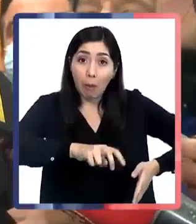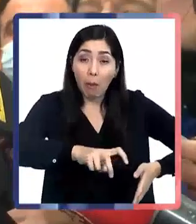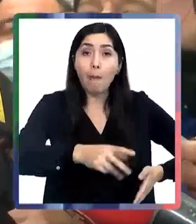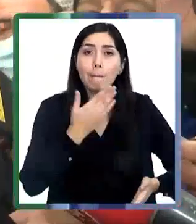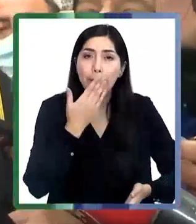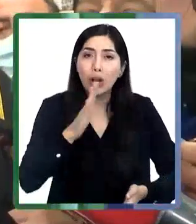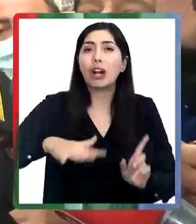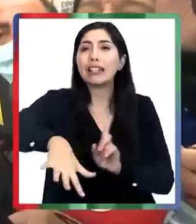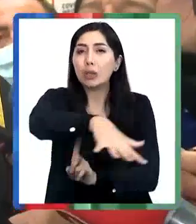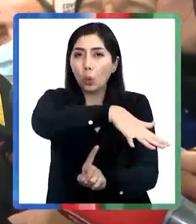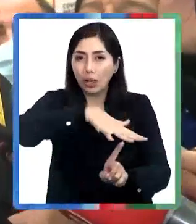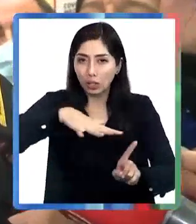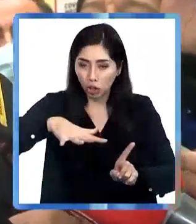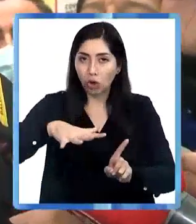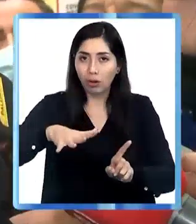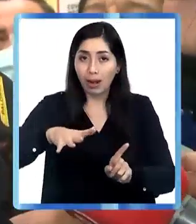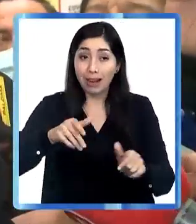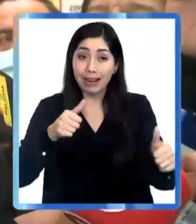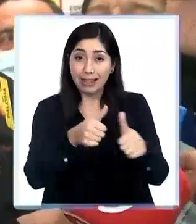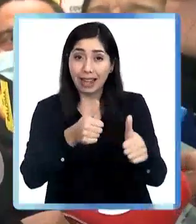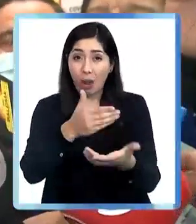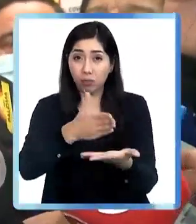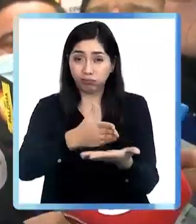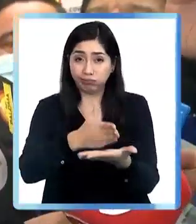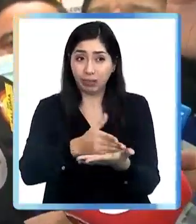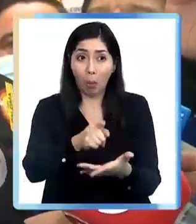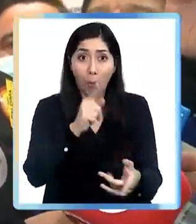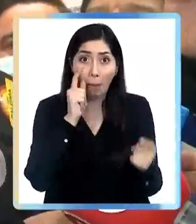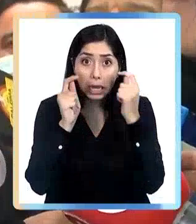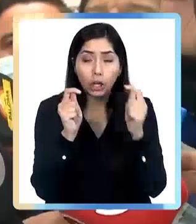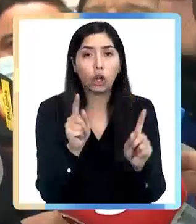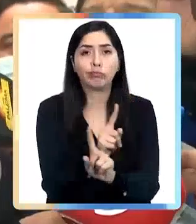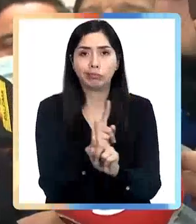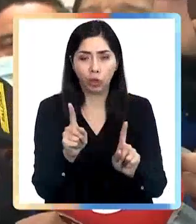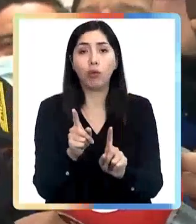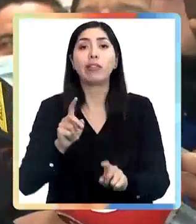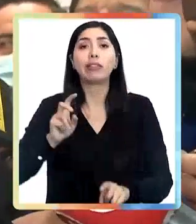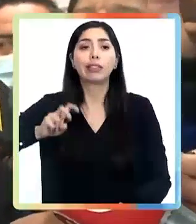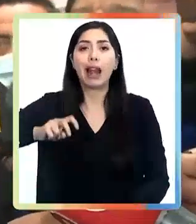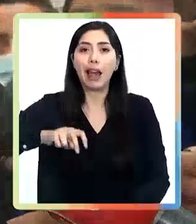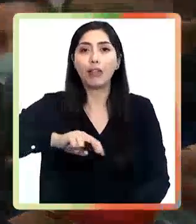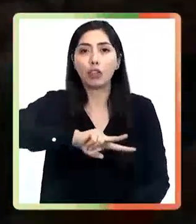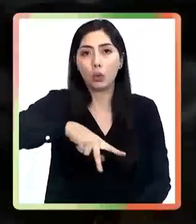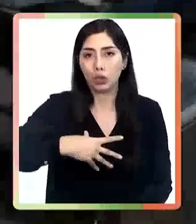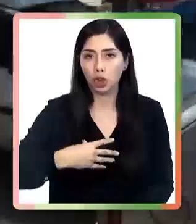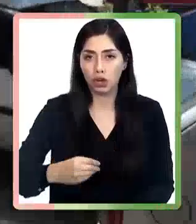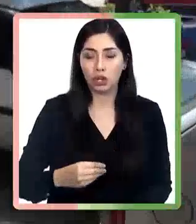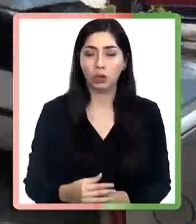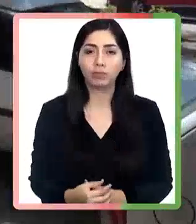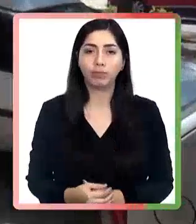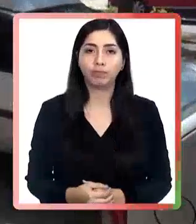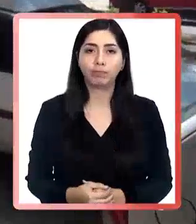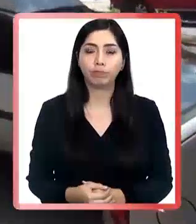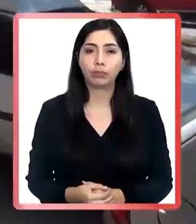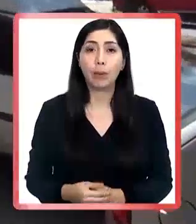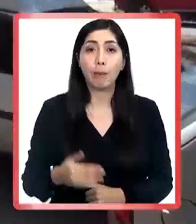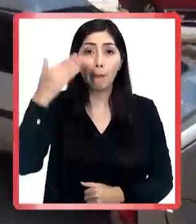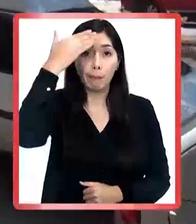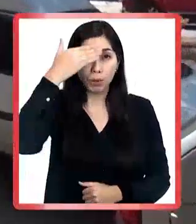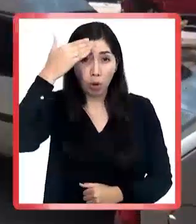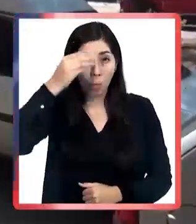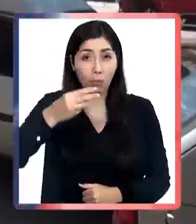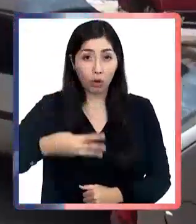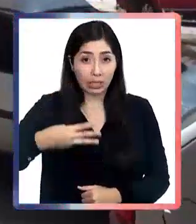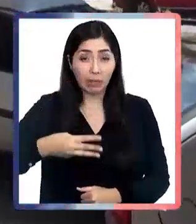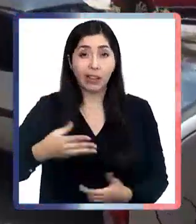las condiciones del entorno inmediato de los establecimientos educacionales para que no sean factores de riesgo también en el traslado de nuestro hijo. Una de las preocupaciones del municipio